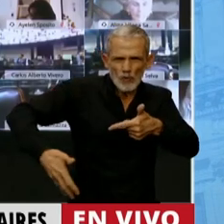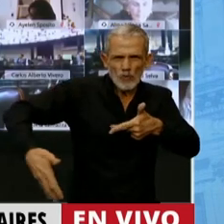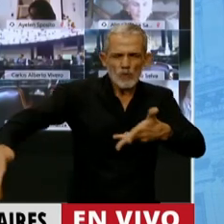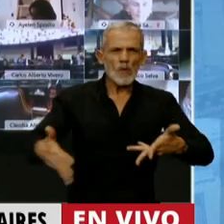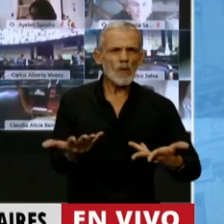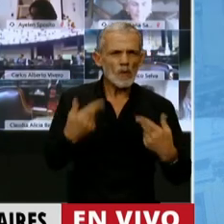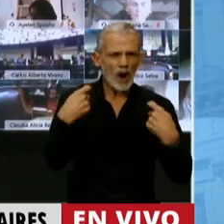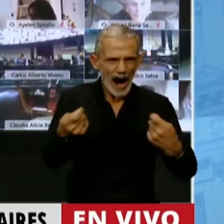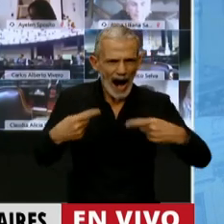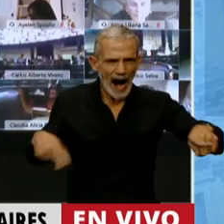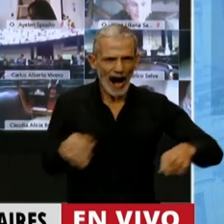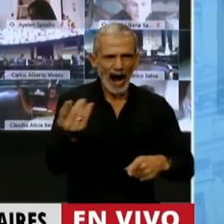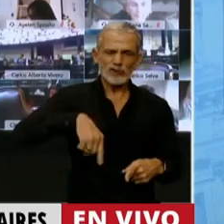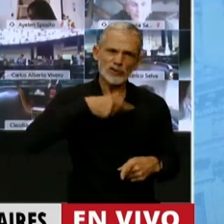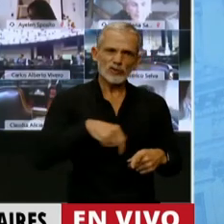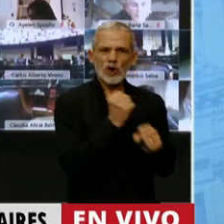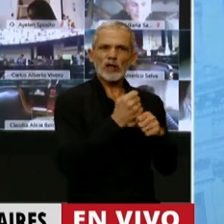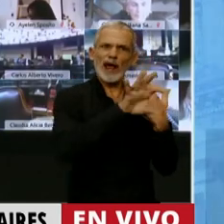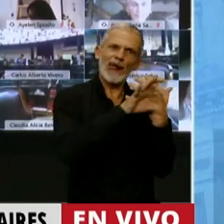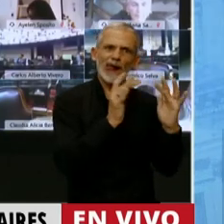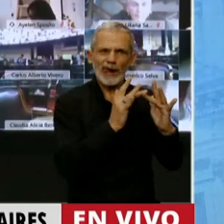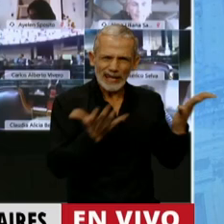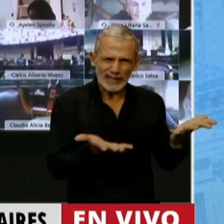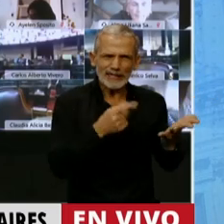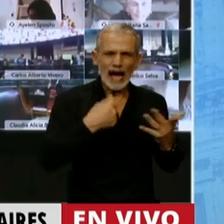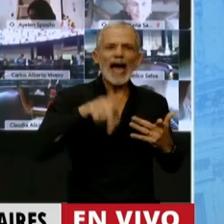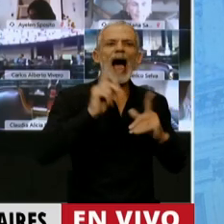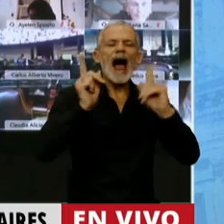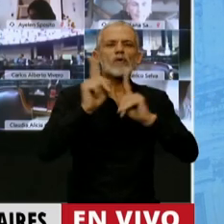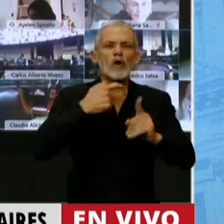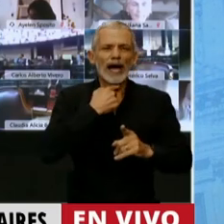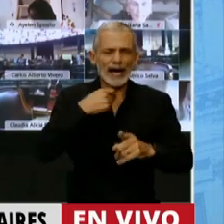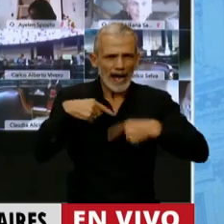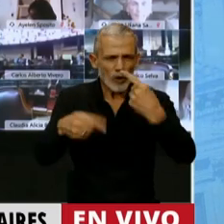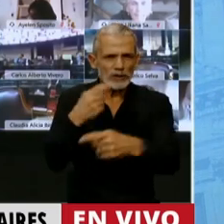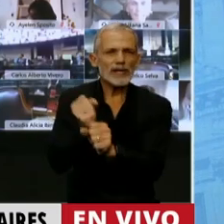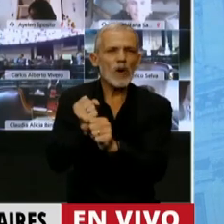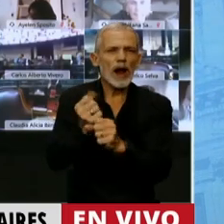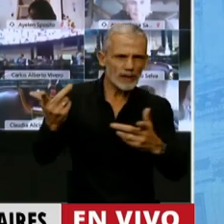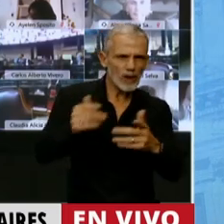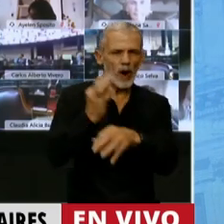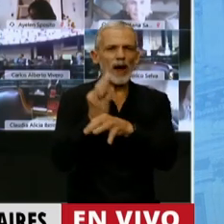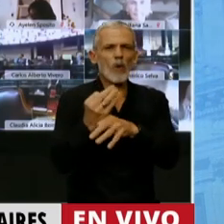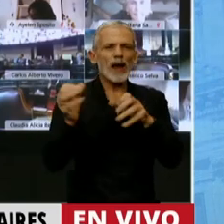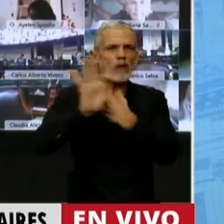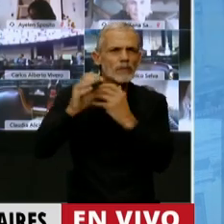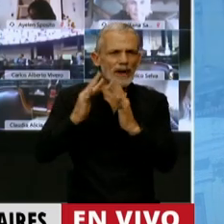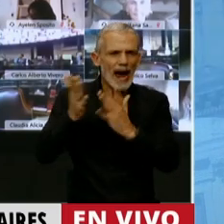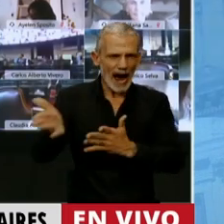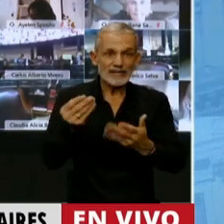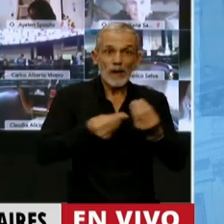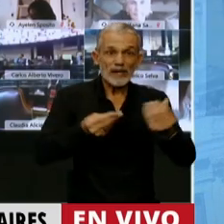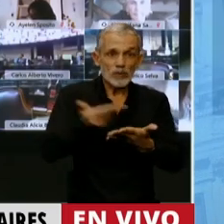a costa de lo que estamos obligados a teletrabajar y aquel que quería mantener alguna continuidad pedagógica. Y el presupuesto que viene no dice